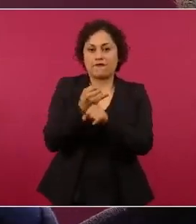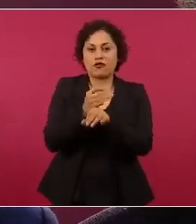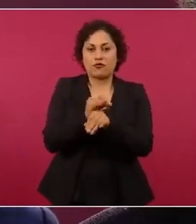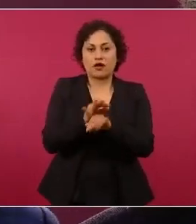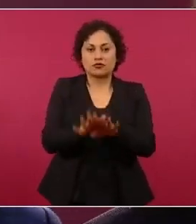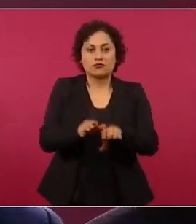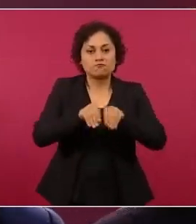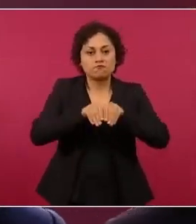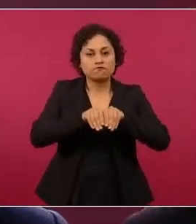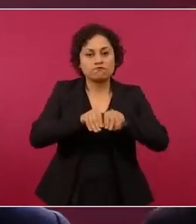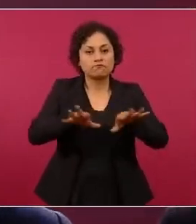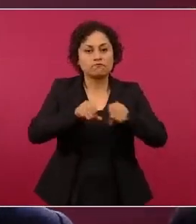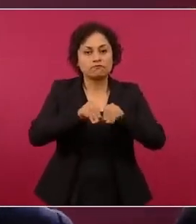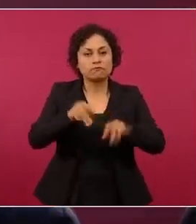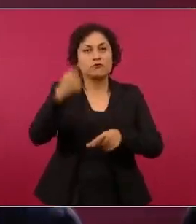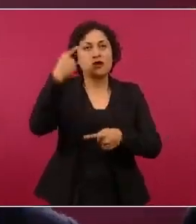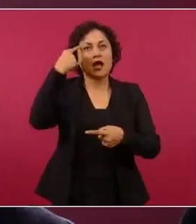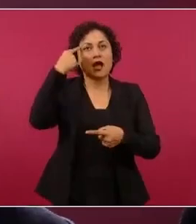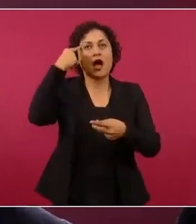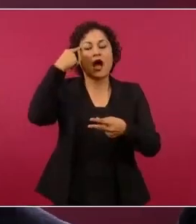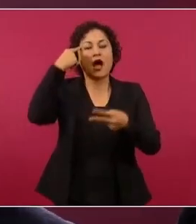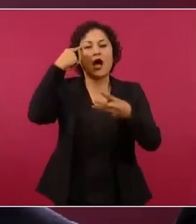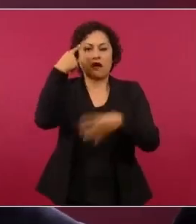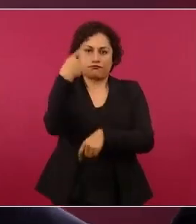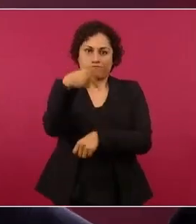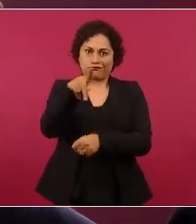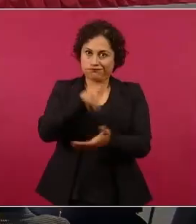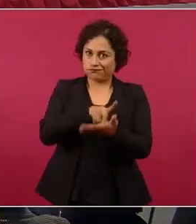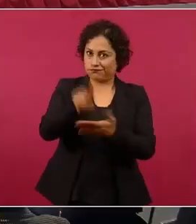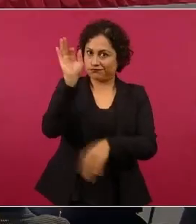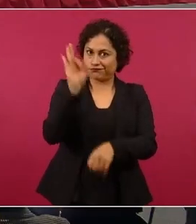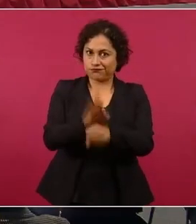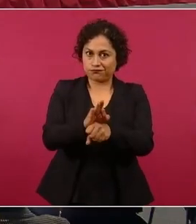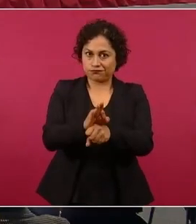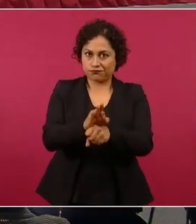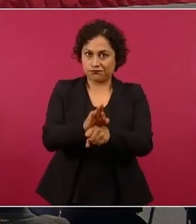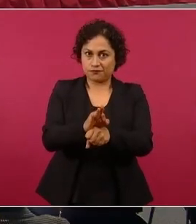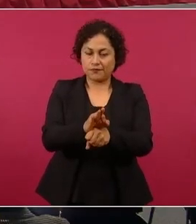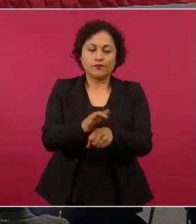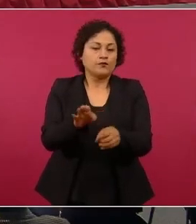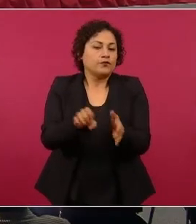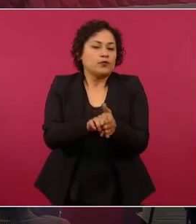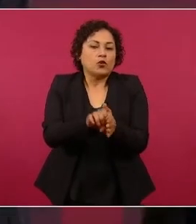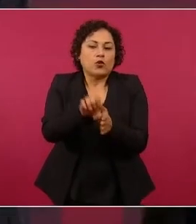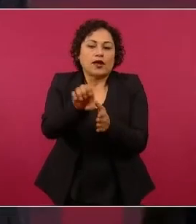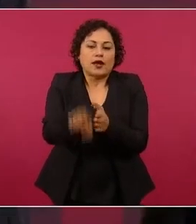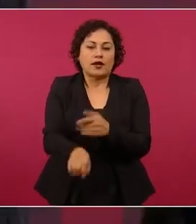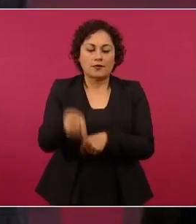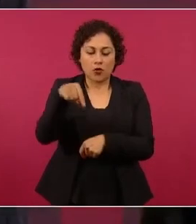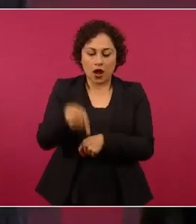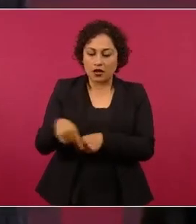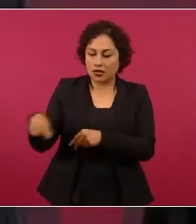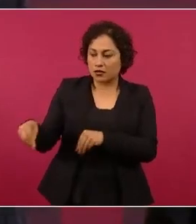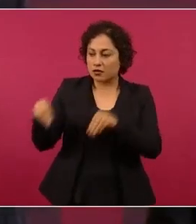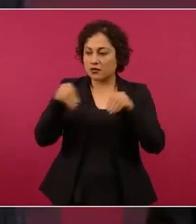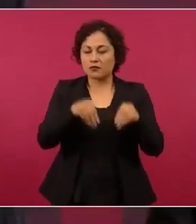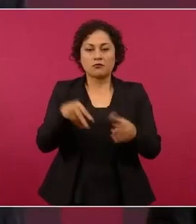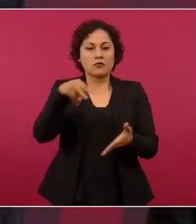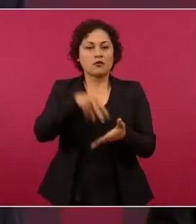porque si no tratamos estos temas aquí, ¿en dónde los van a tratar?